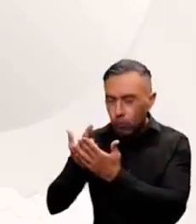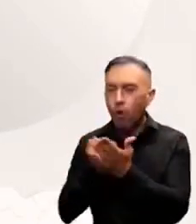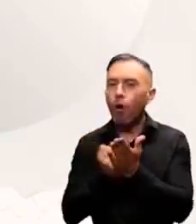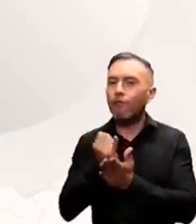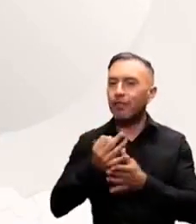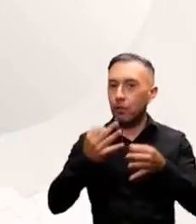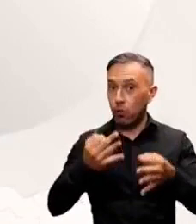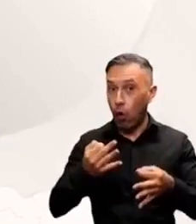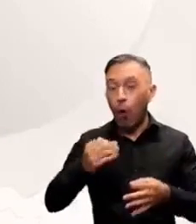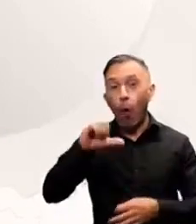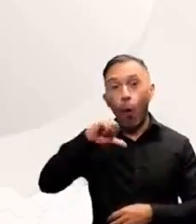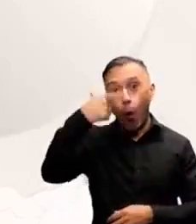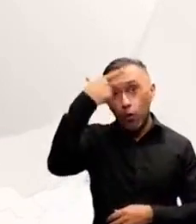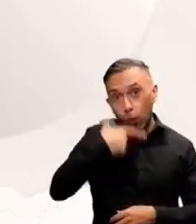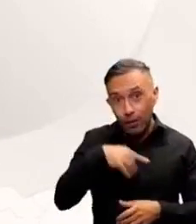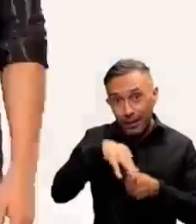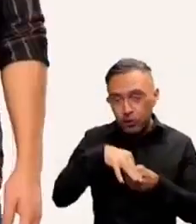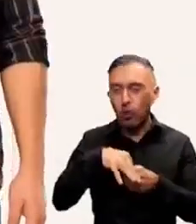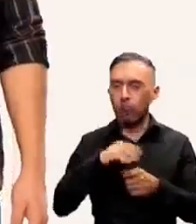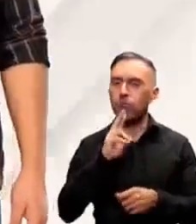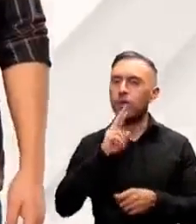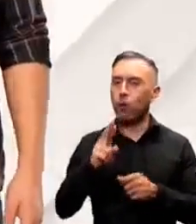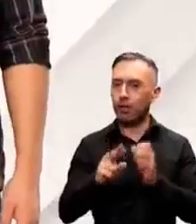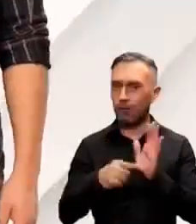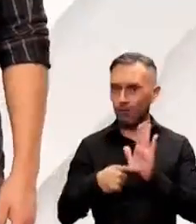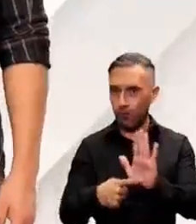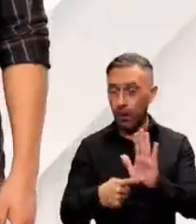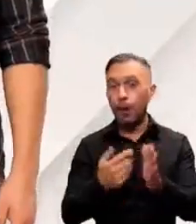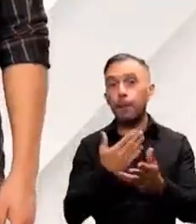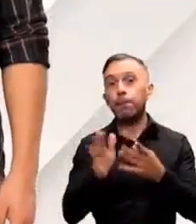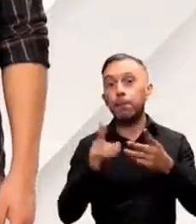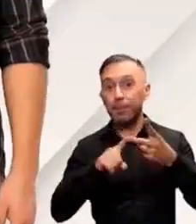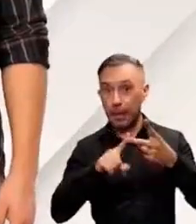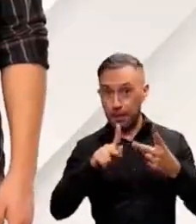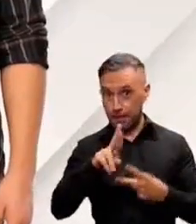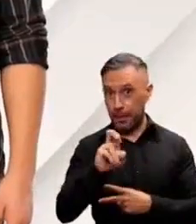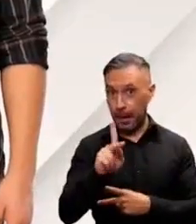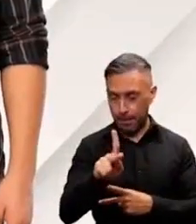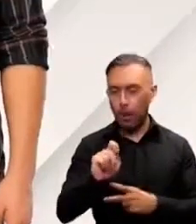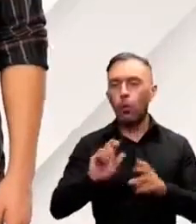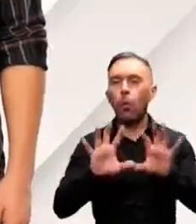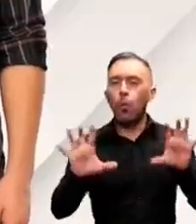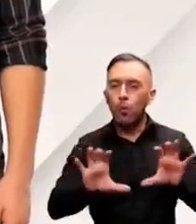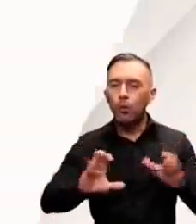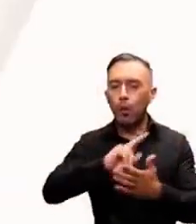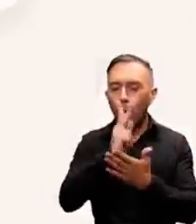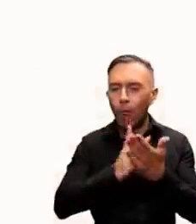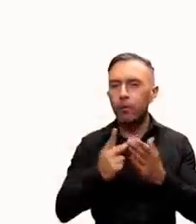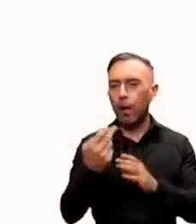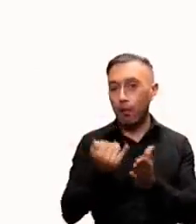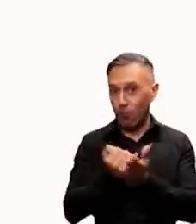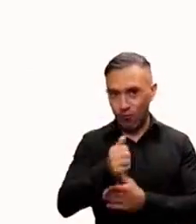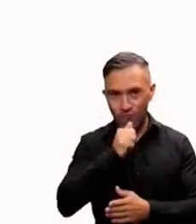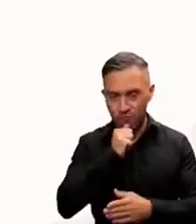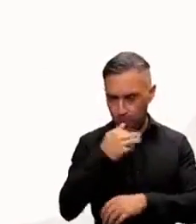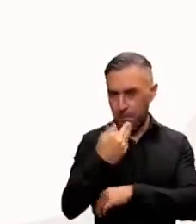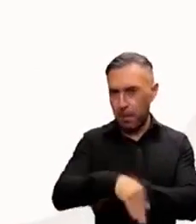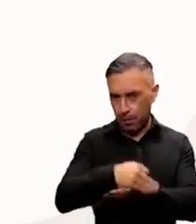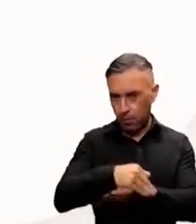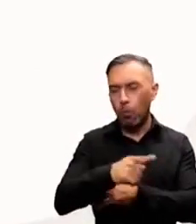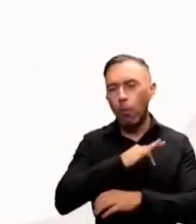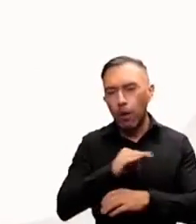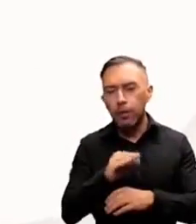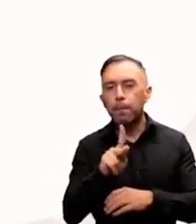aleatoria y representativa de las casillas el PREP programa de resultados electorales preliminares informa en tiempo real los resultados